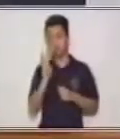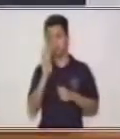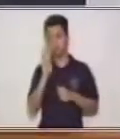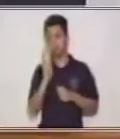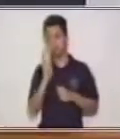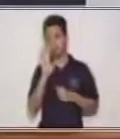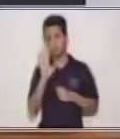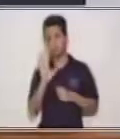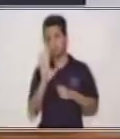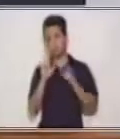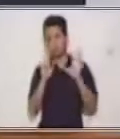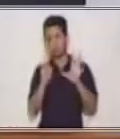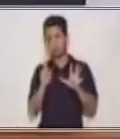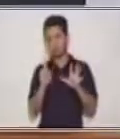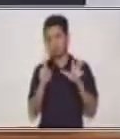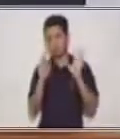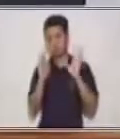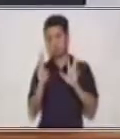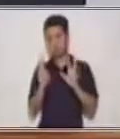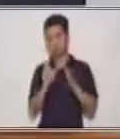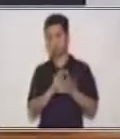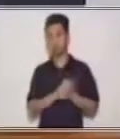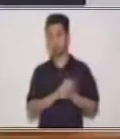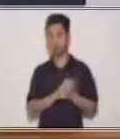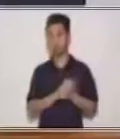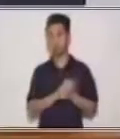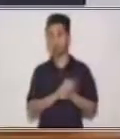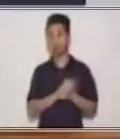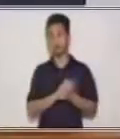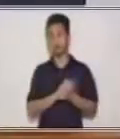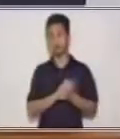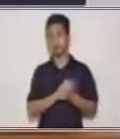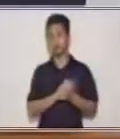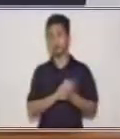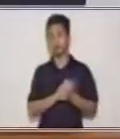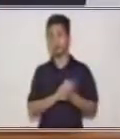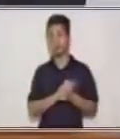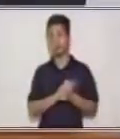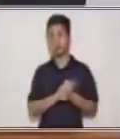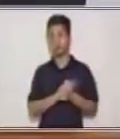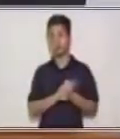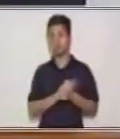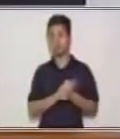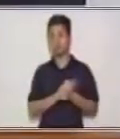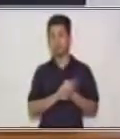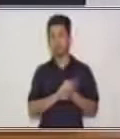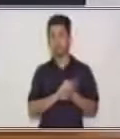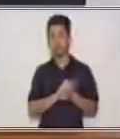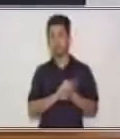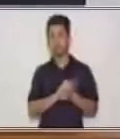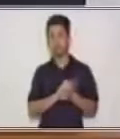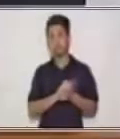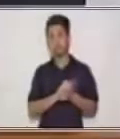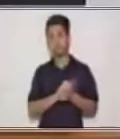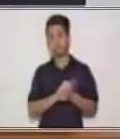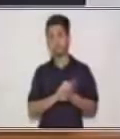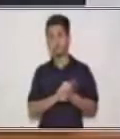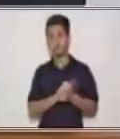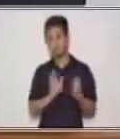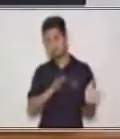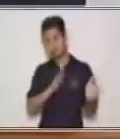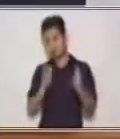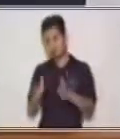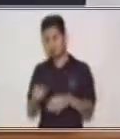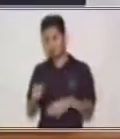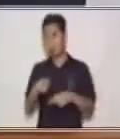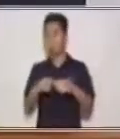4, 5, 6 y 7. Muy bien. Recuérdate cuántos te dije aquí. Ahora vamos a contar